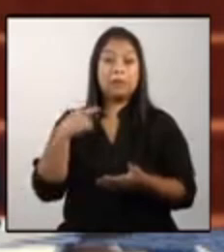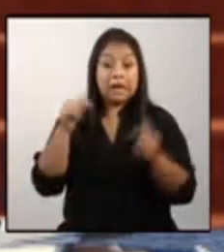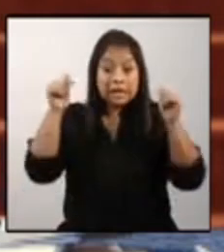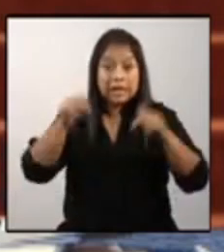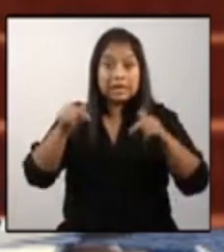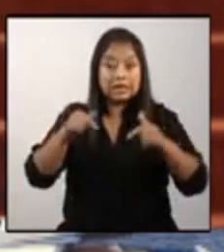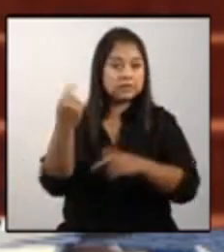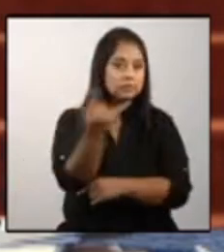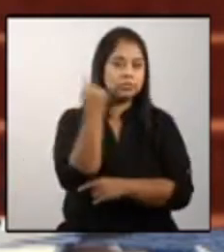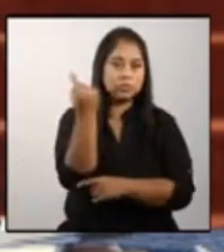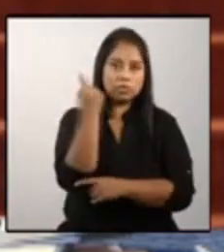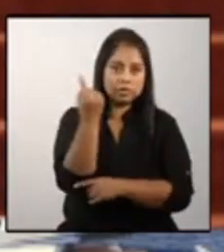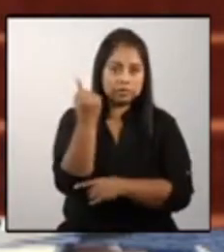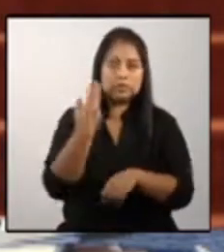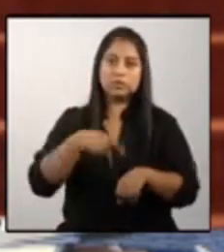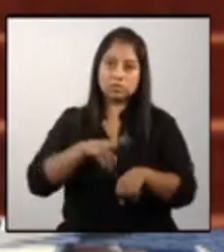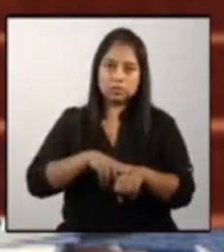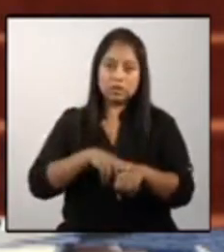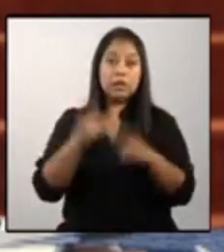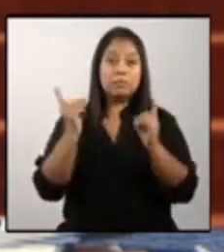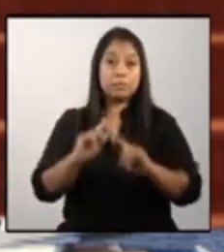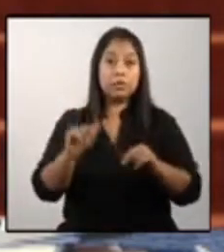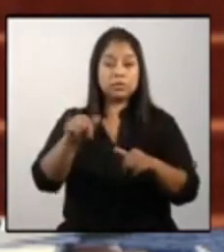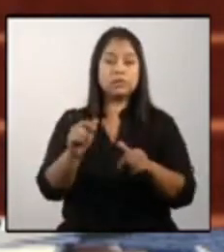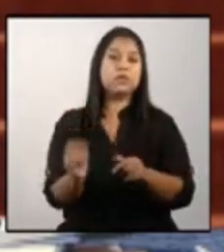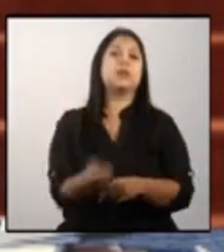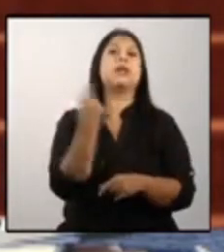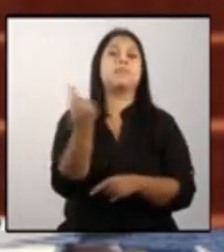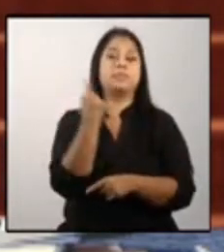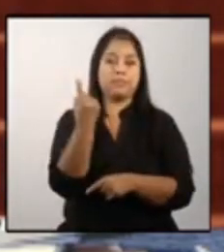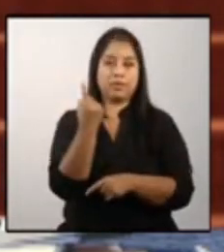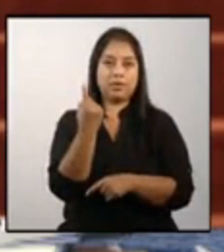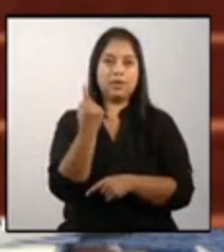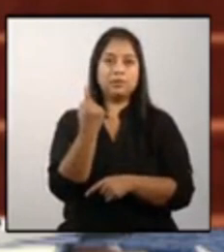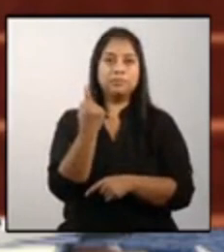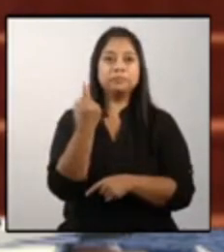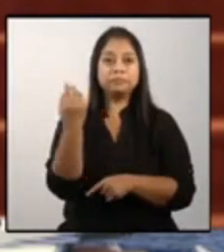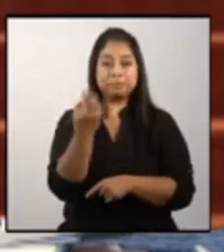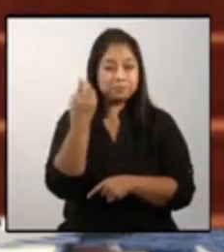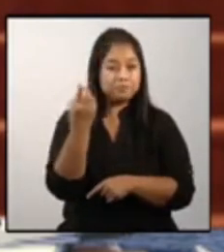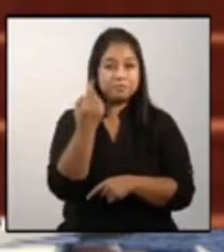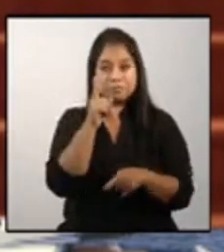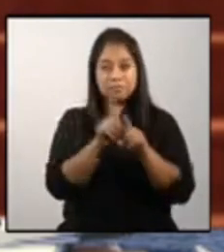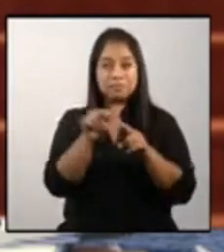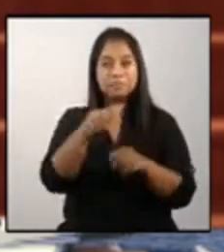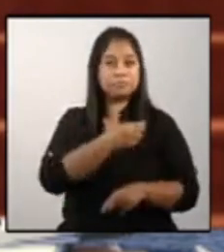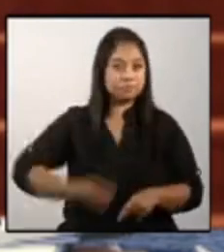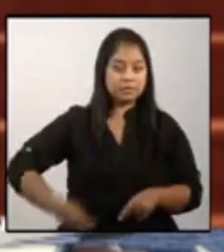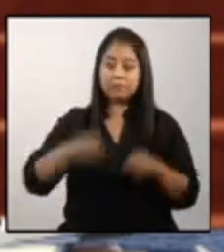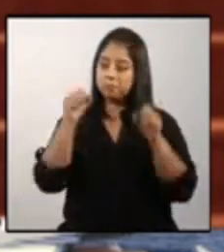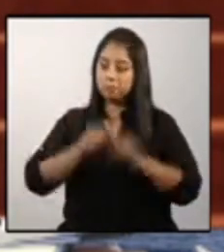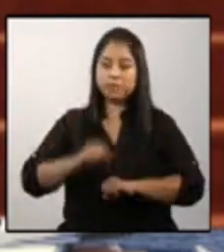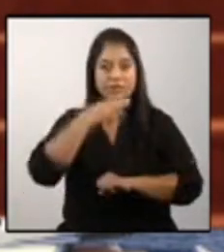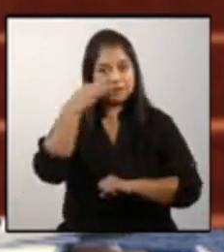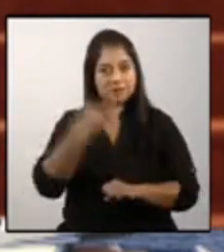es una prioridad nacional pero ha sido declarada la primera prioridad presidencial pueda ser una realidad